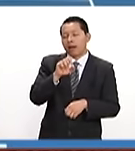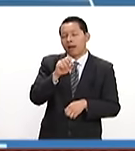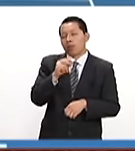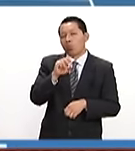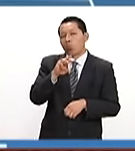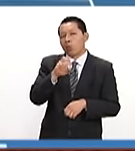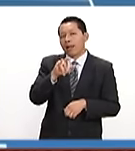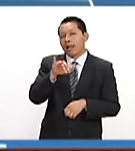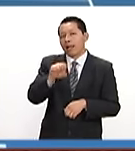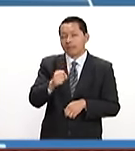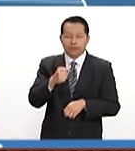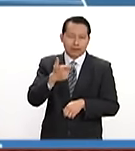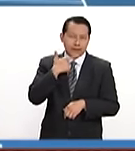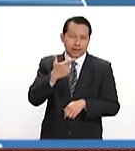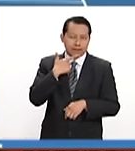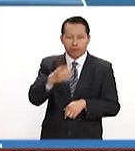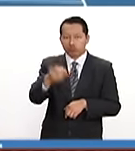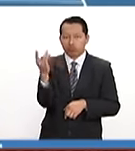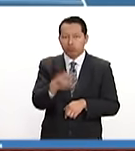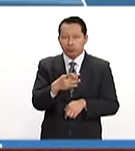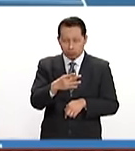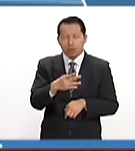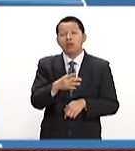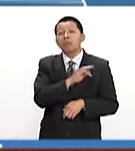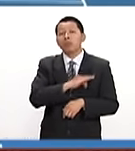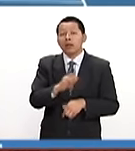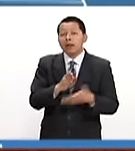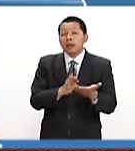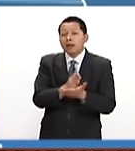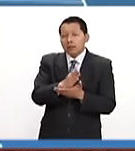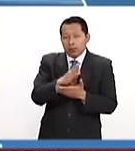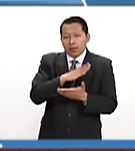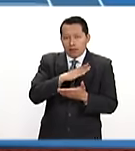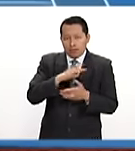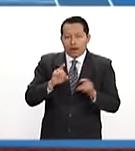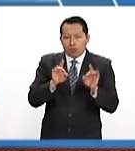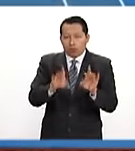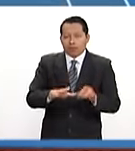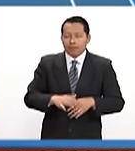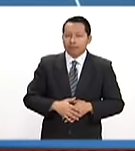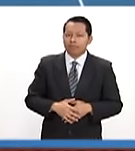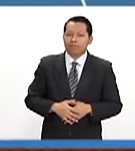impuso a la británica Johanna Conta para avanzar a las semifinales del Abierto de Australia.